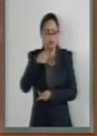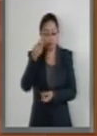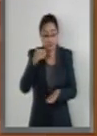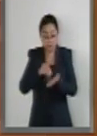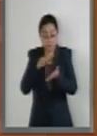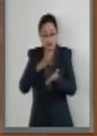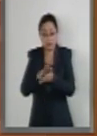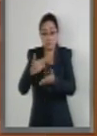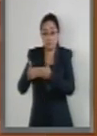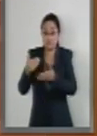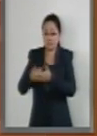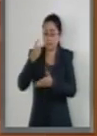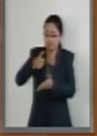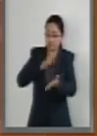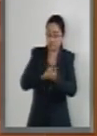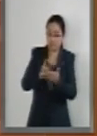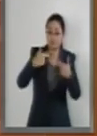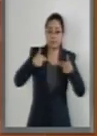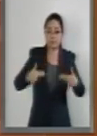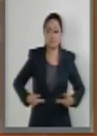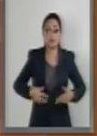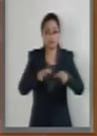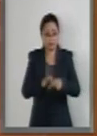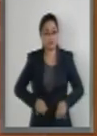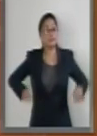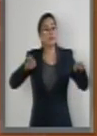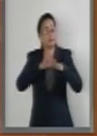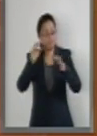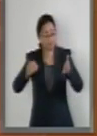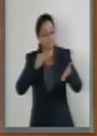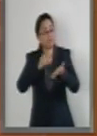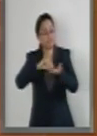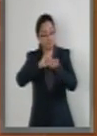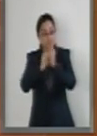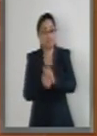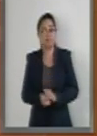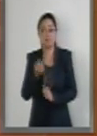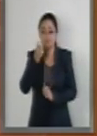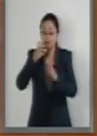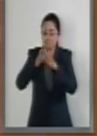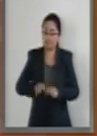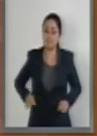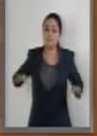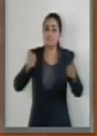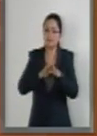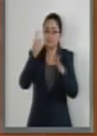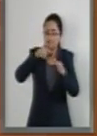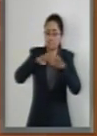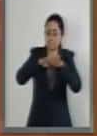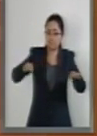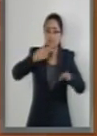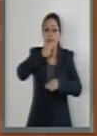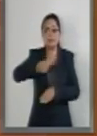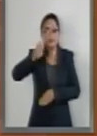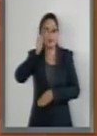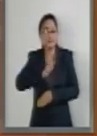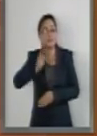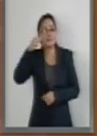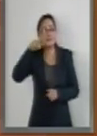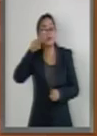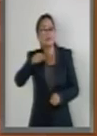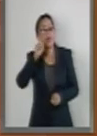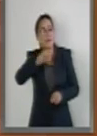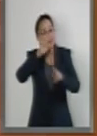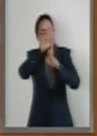en la actualidad como un derecho humano fundamental. Esto es un requisito básico para la igualdad entre hombres y mujeres y el